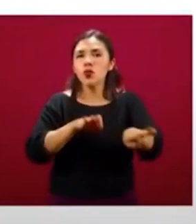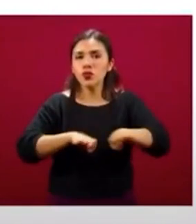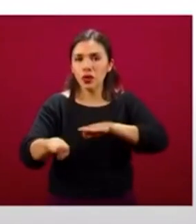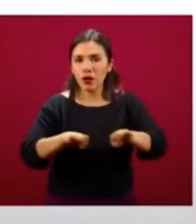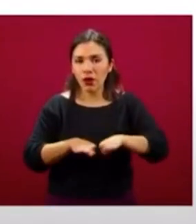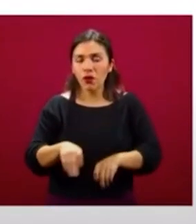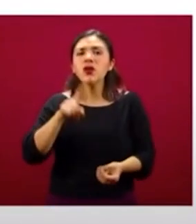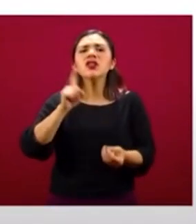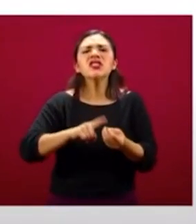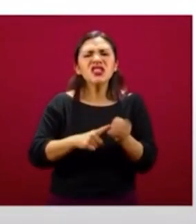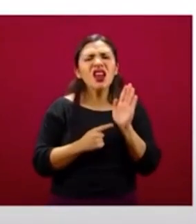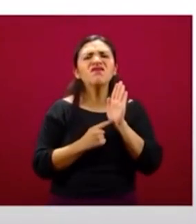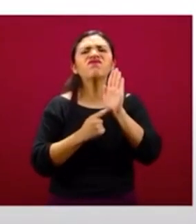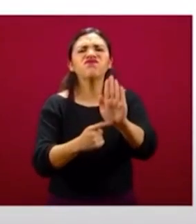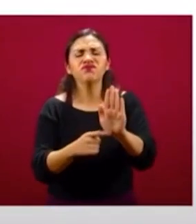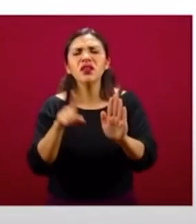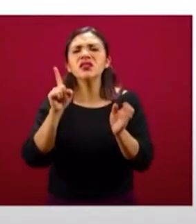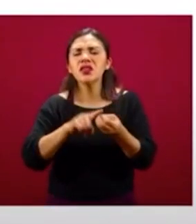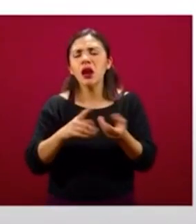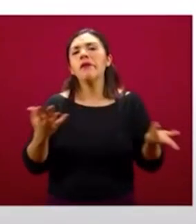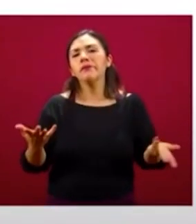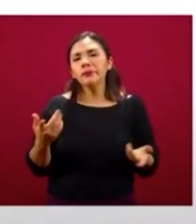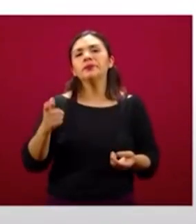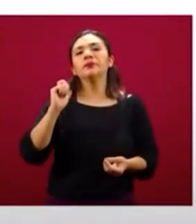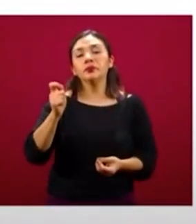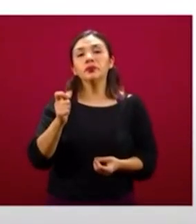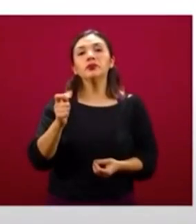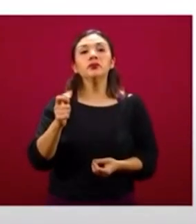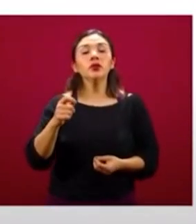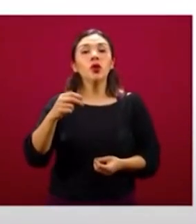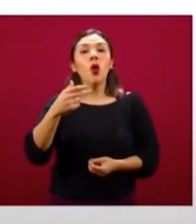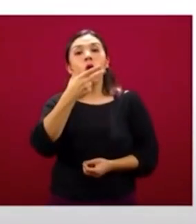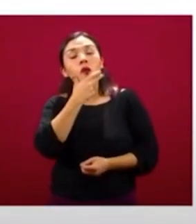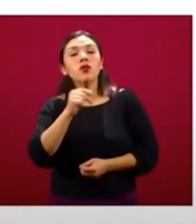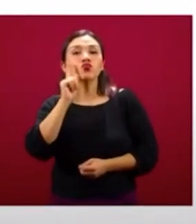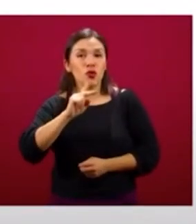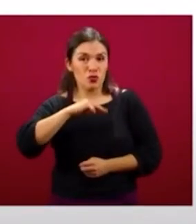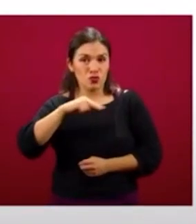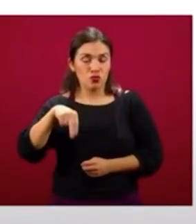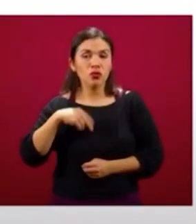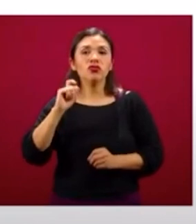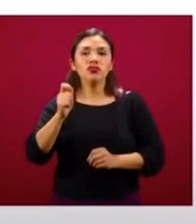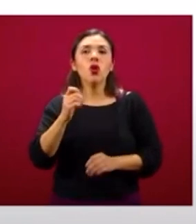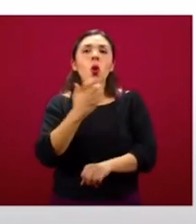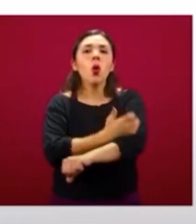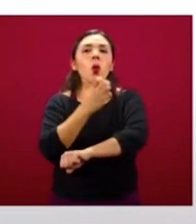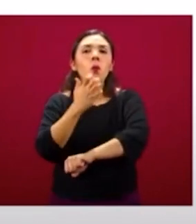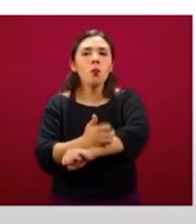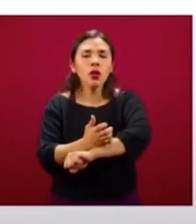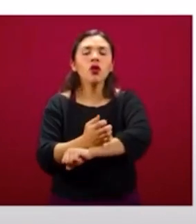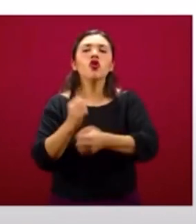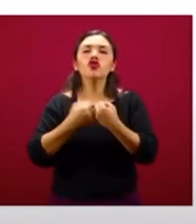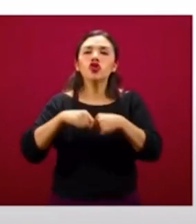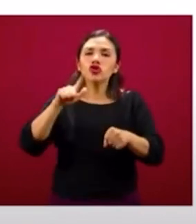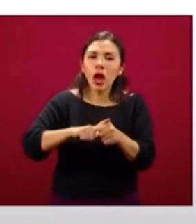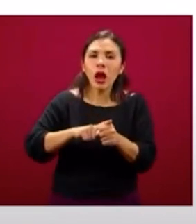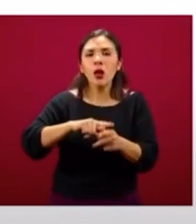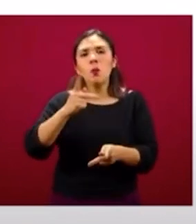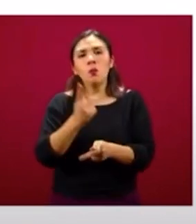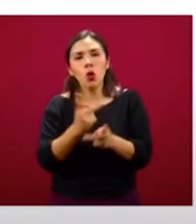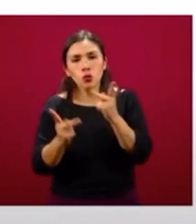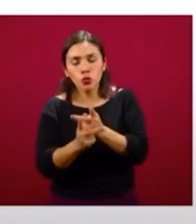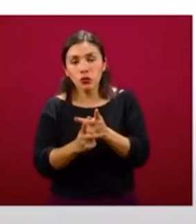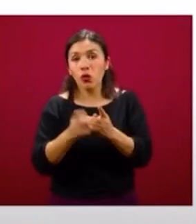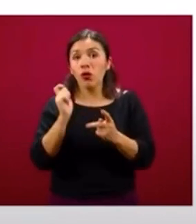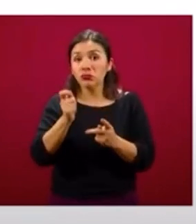¿Quiénes las dan a conocer? Las dan a conocer nuestras y nuestros compañeros binomio de técnico, social y productivo, que van